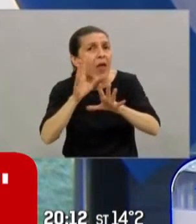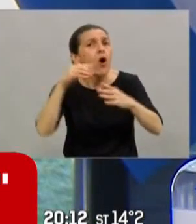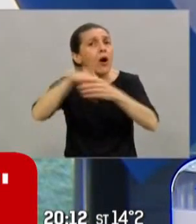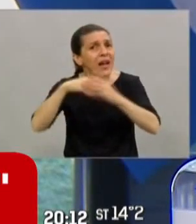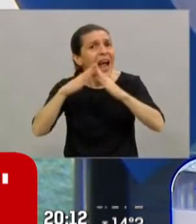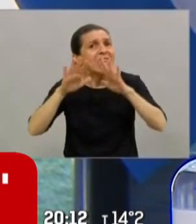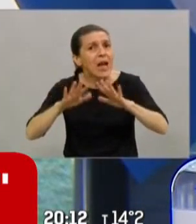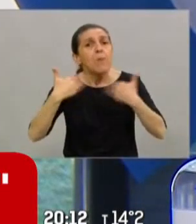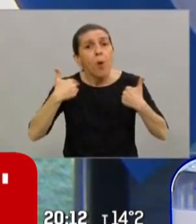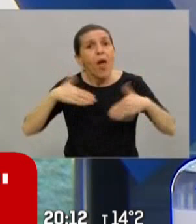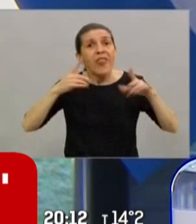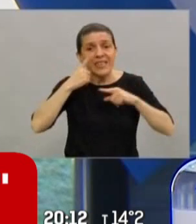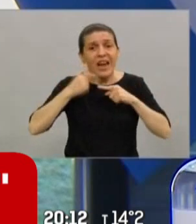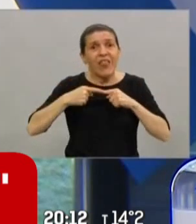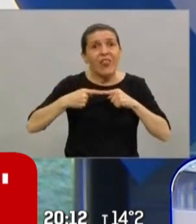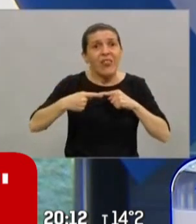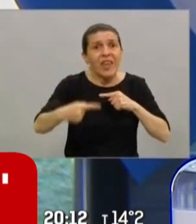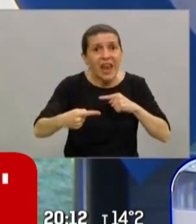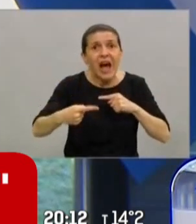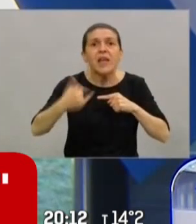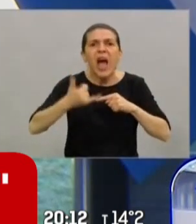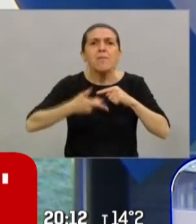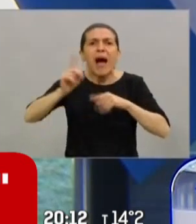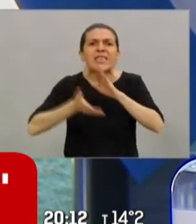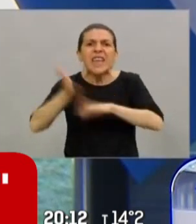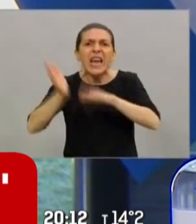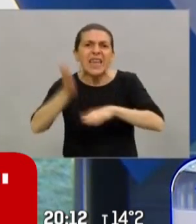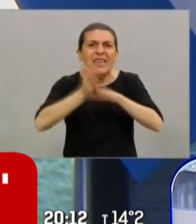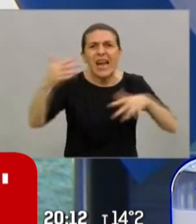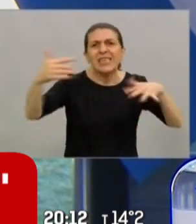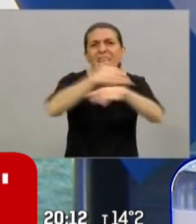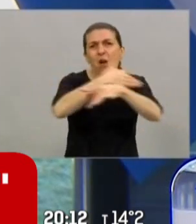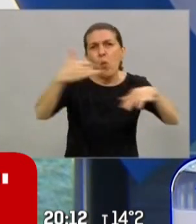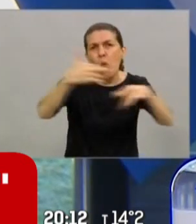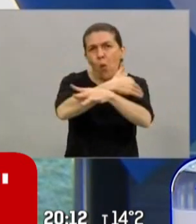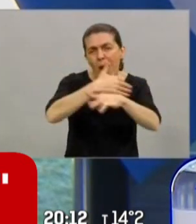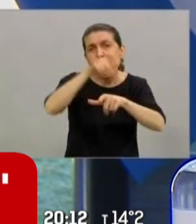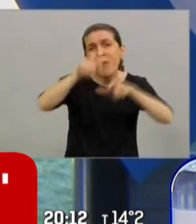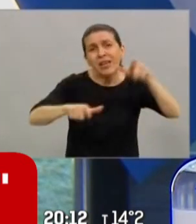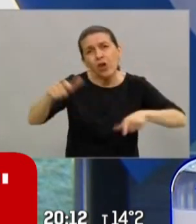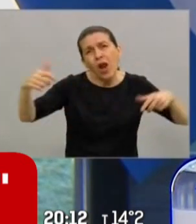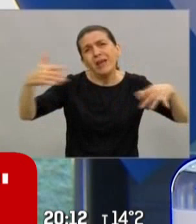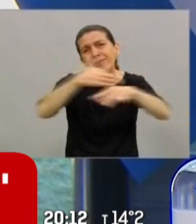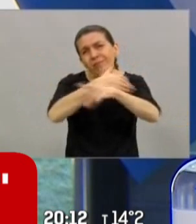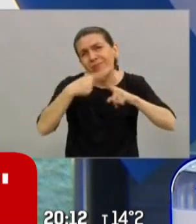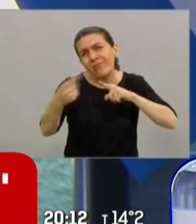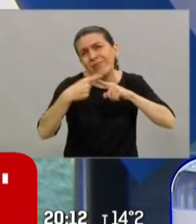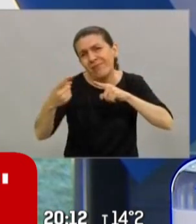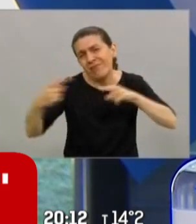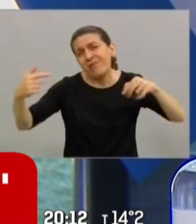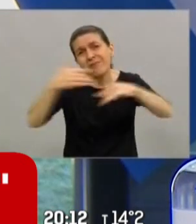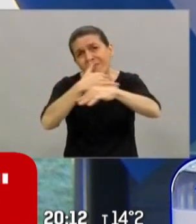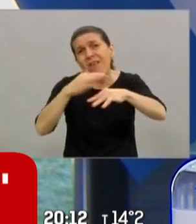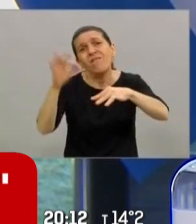próximos días tengamos una mayor circulación y esa mayor circulación de seres humanos es mayor circulación